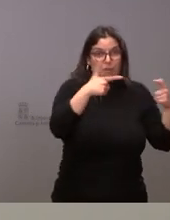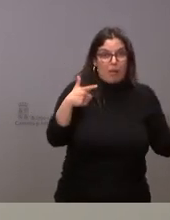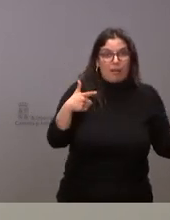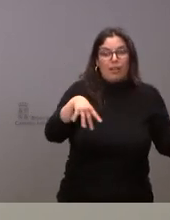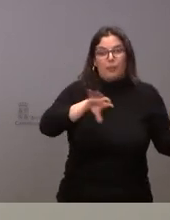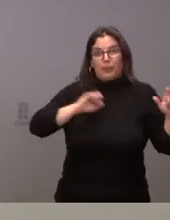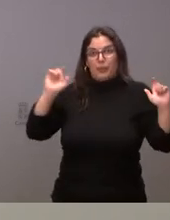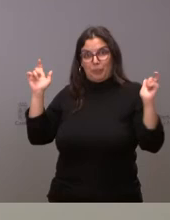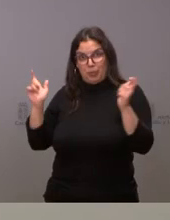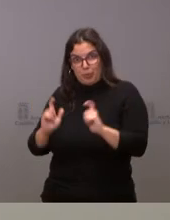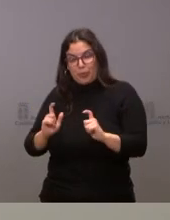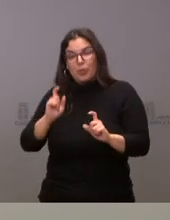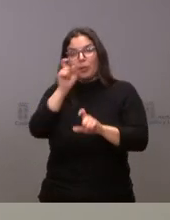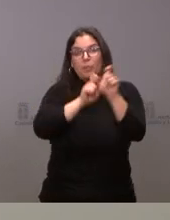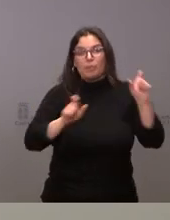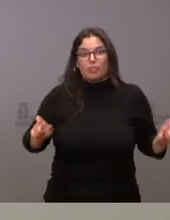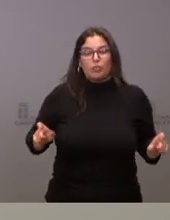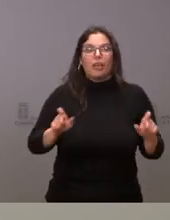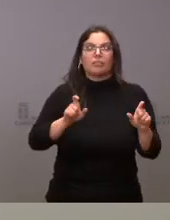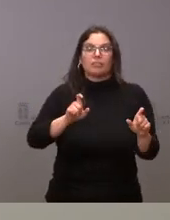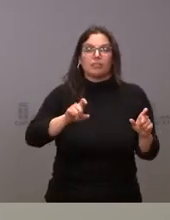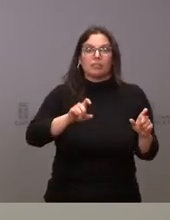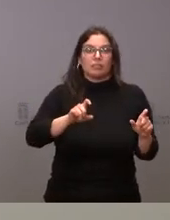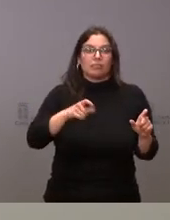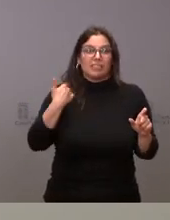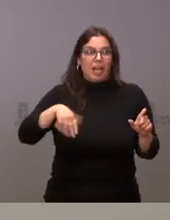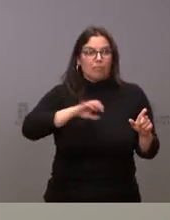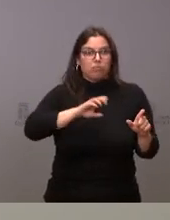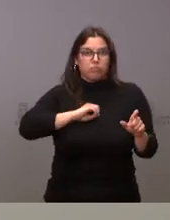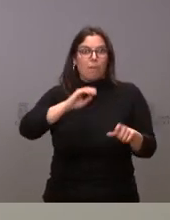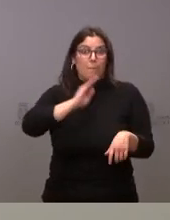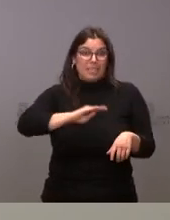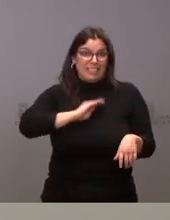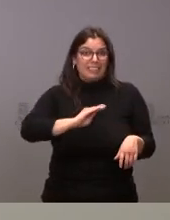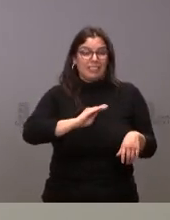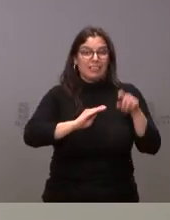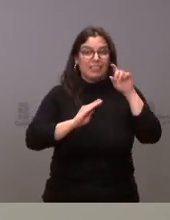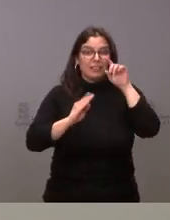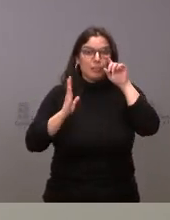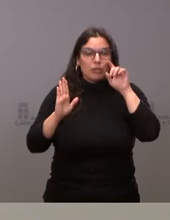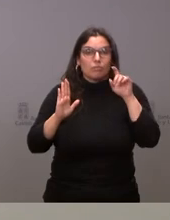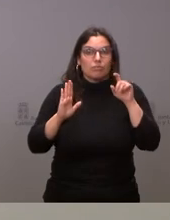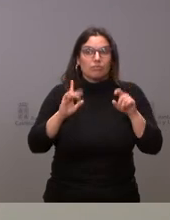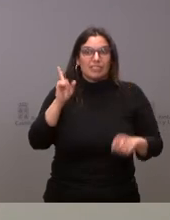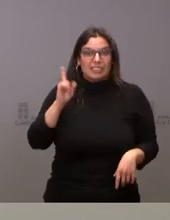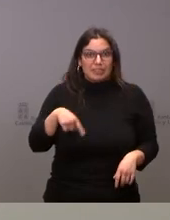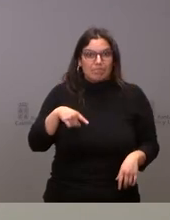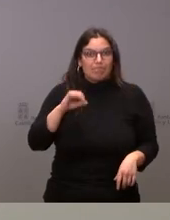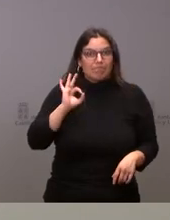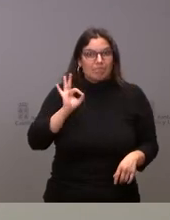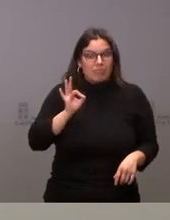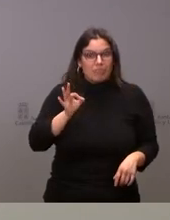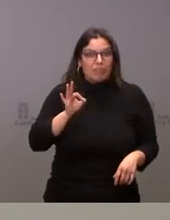y que muchas personas han sido infectadas en algunas de las seis olas que hemos atravesado pero también es cierto que